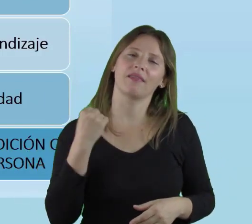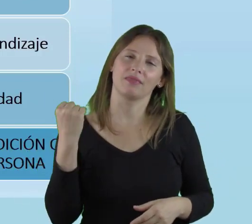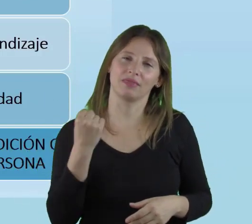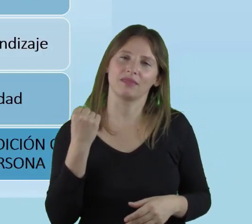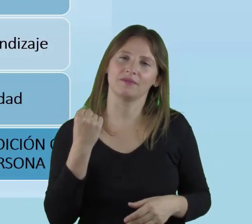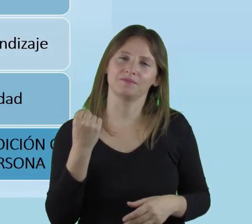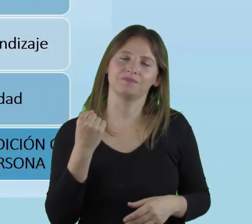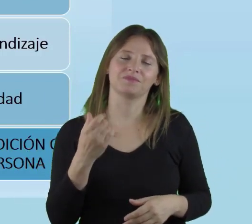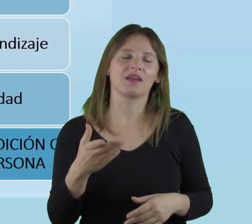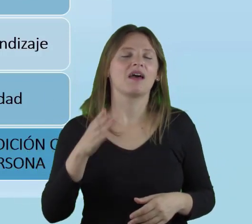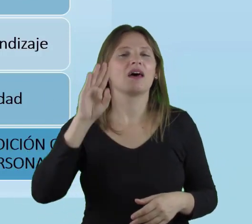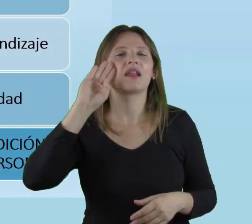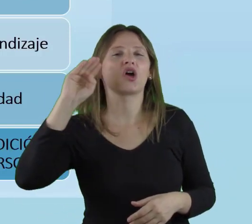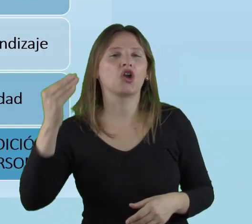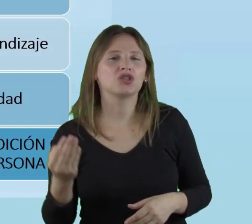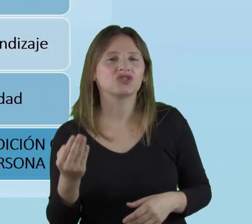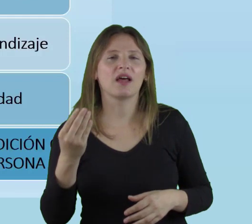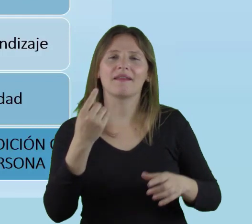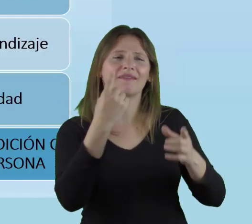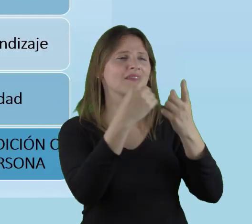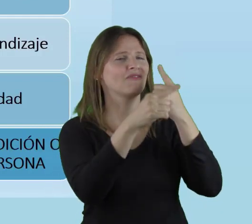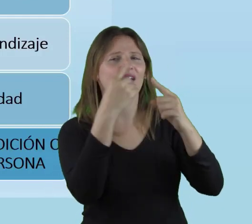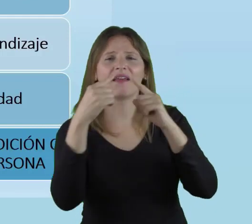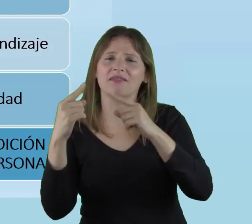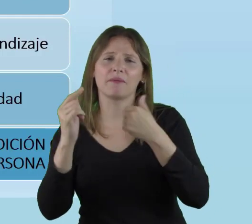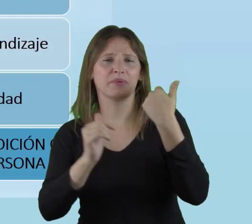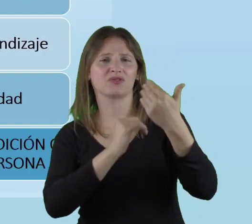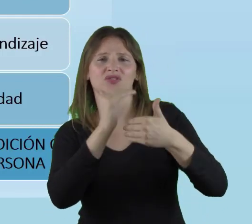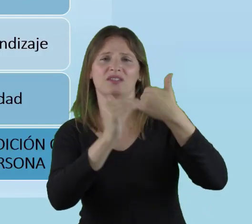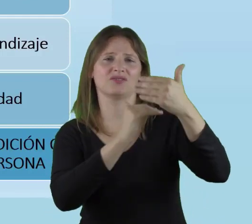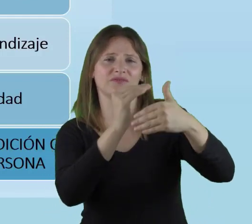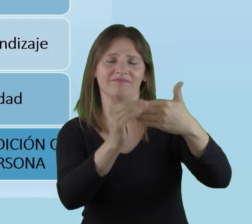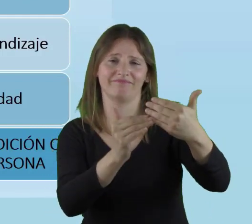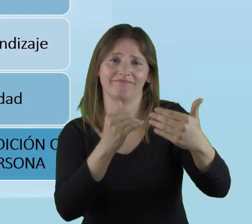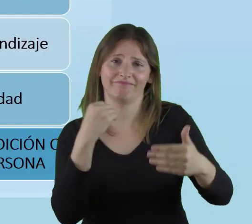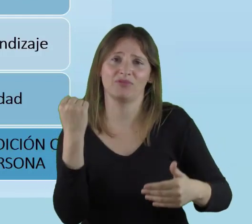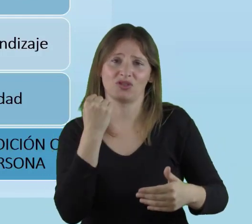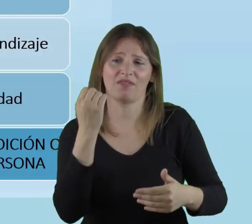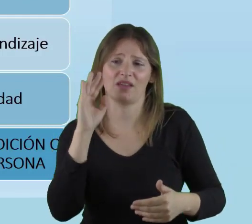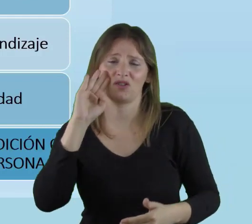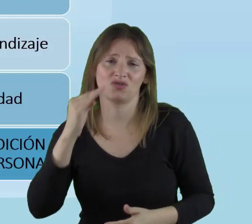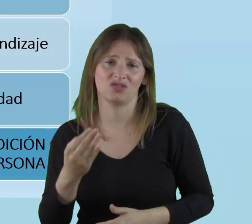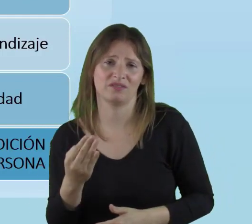importante reconocer los distintos procesos.